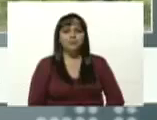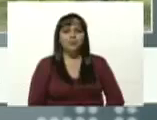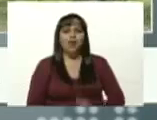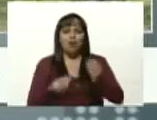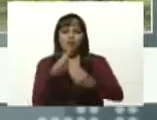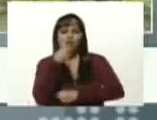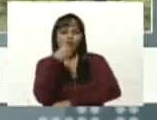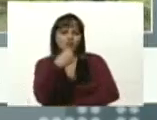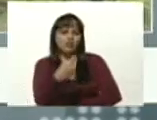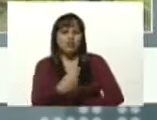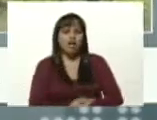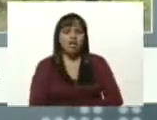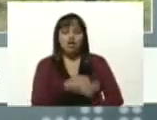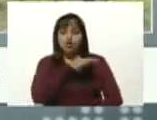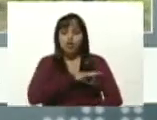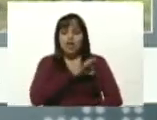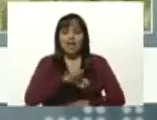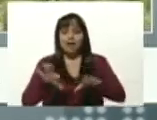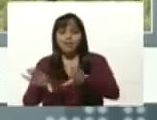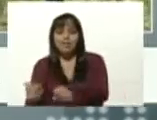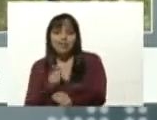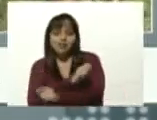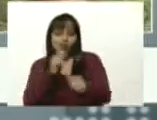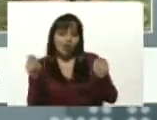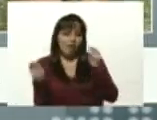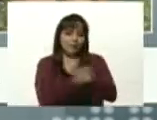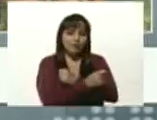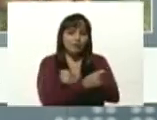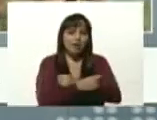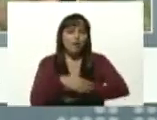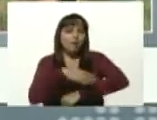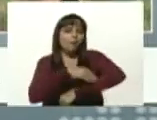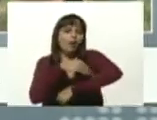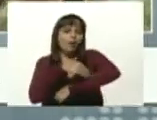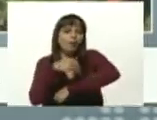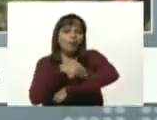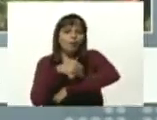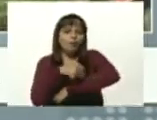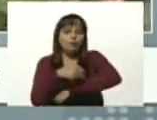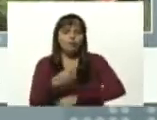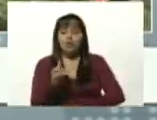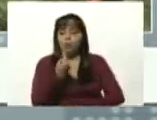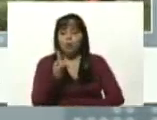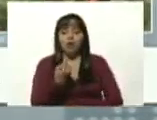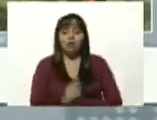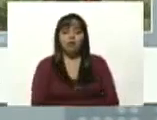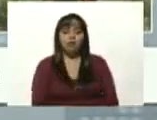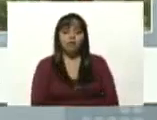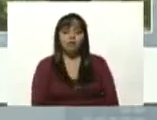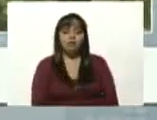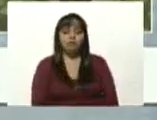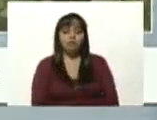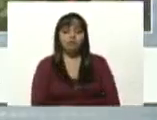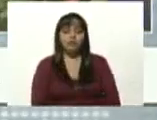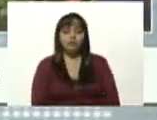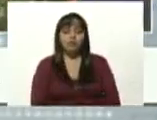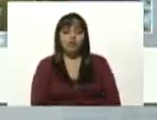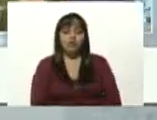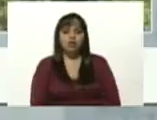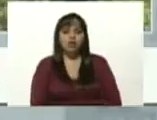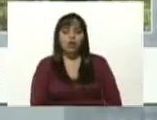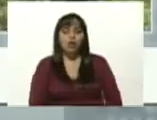Que la sociedad capitalista nos convertía en parásitos. Un modelo